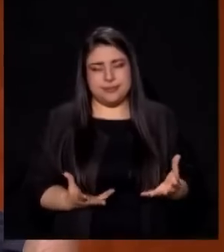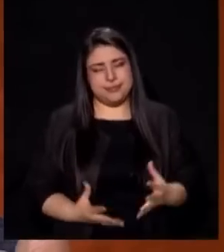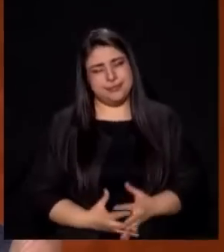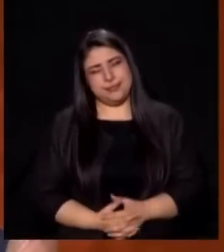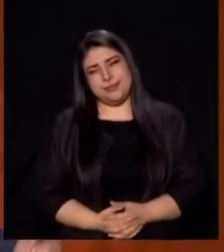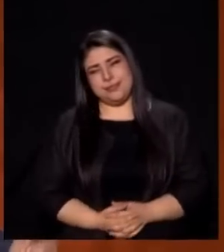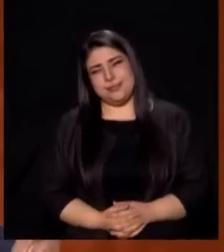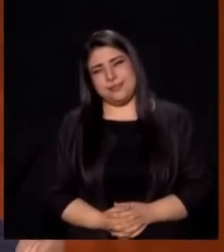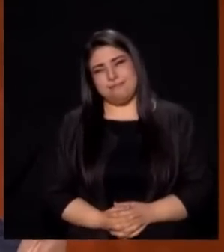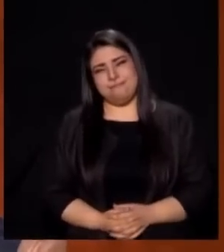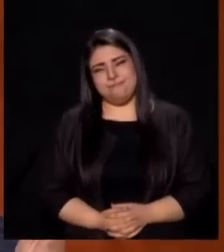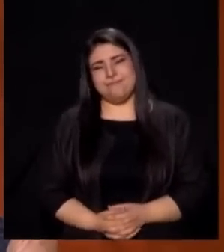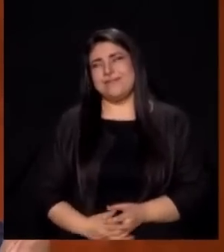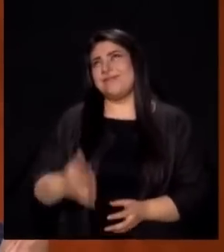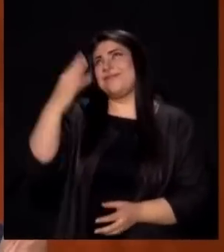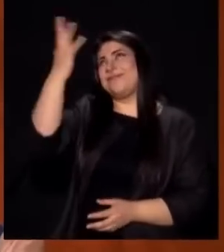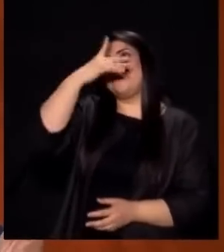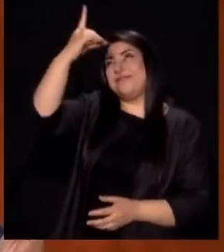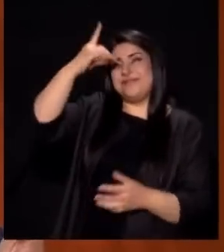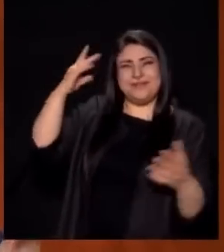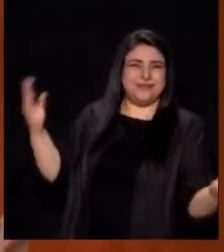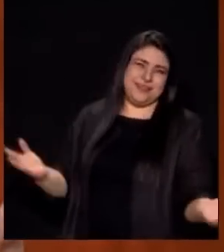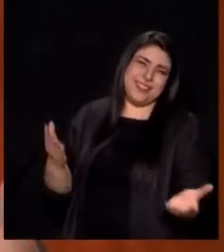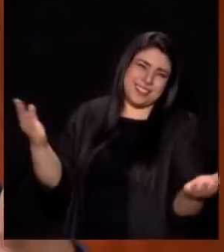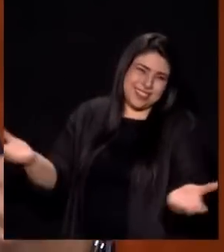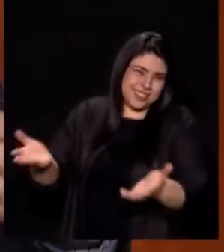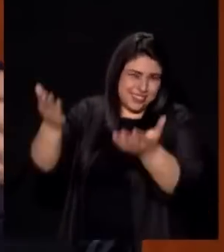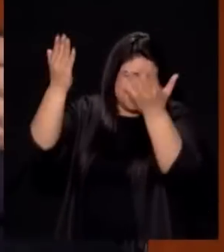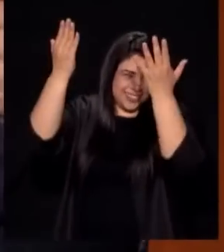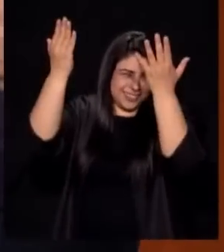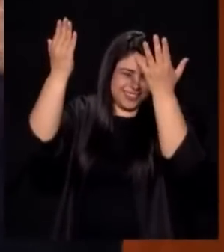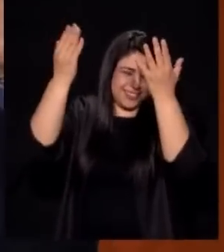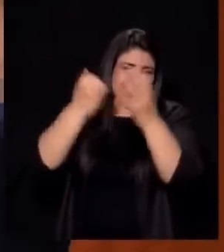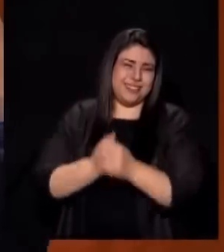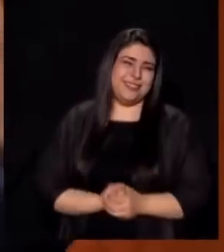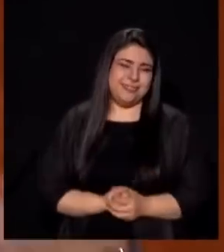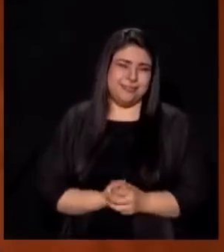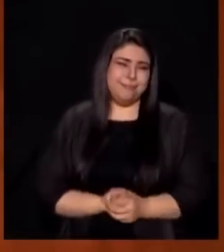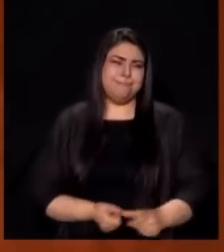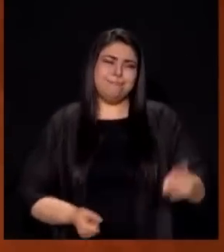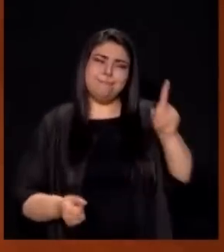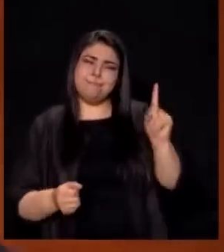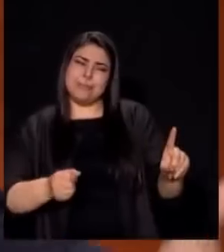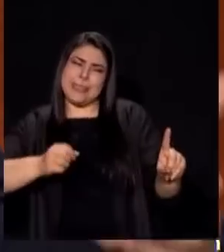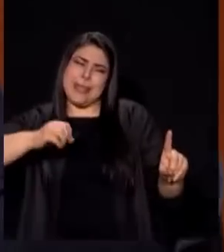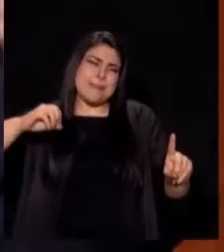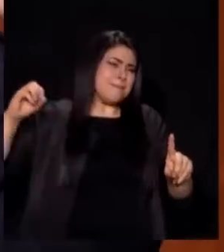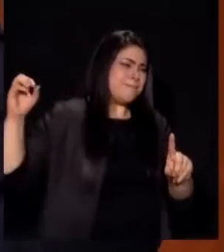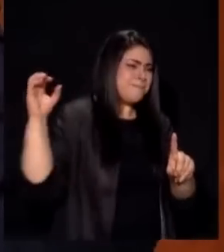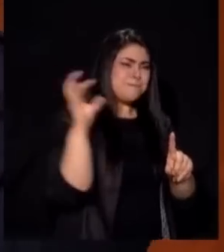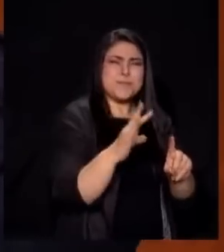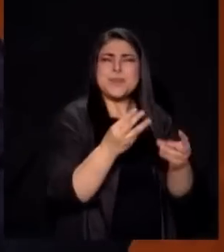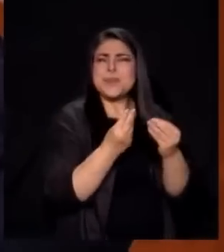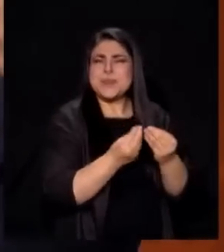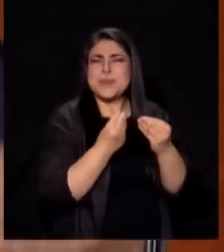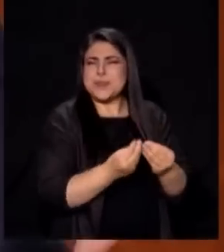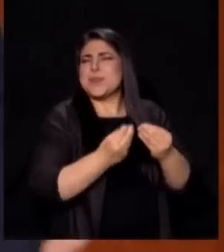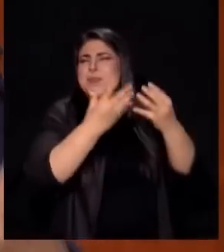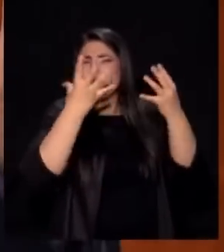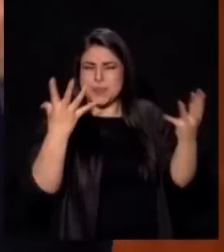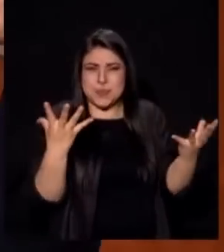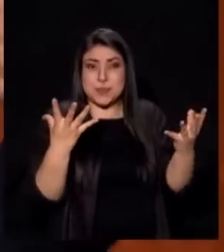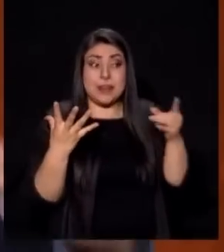Adáselo Más Fuerte Al Dios Te Bendeciré Con Abundancia Y Te